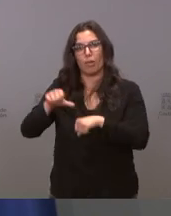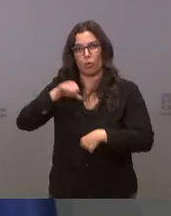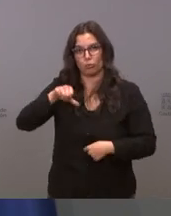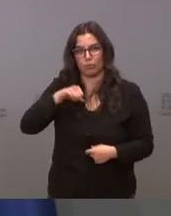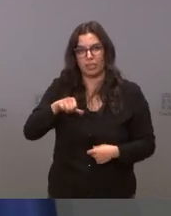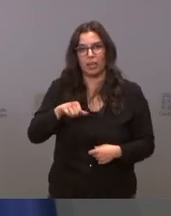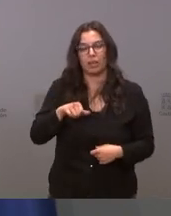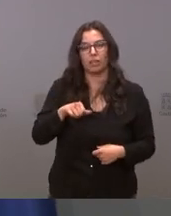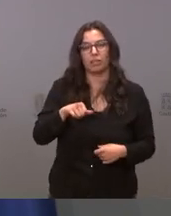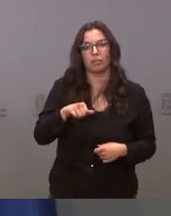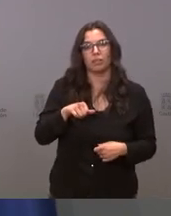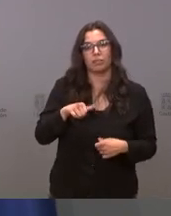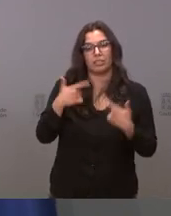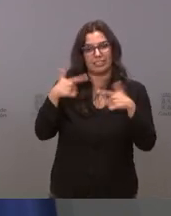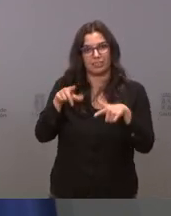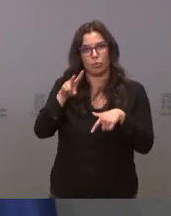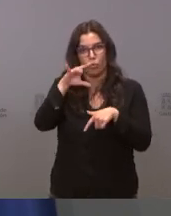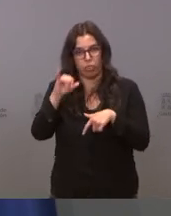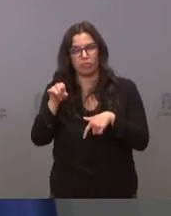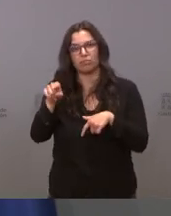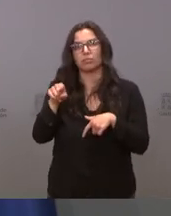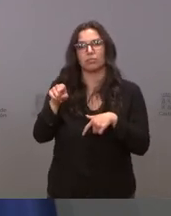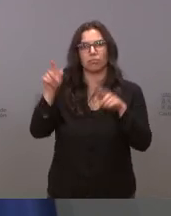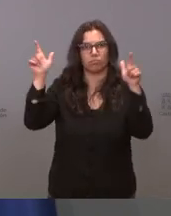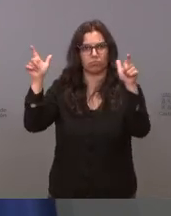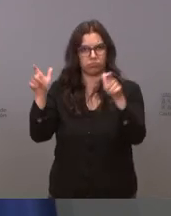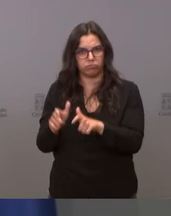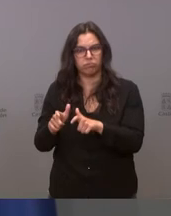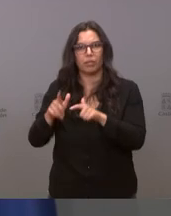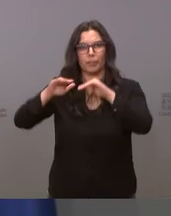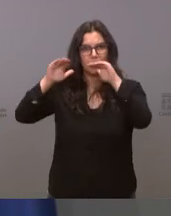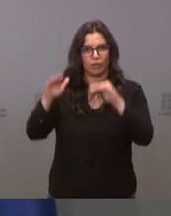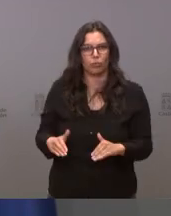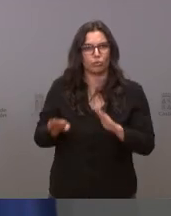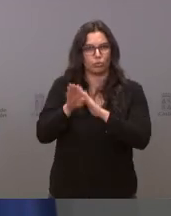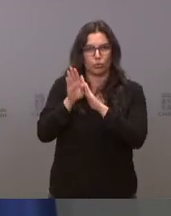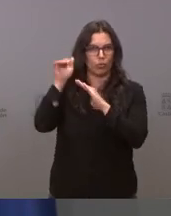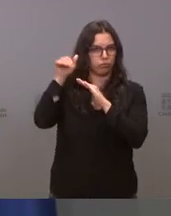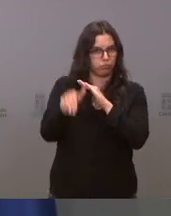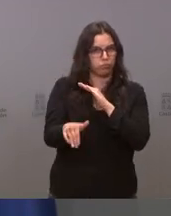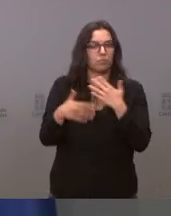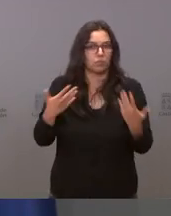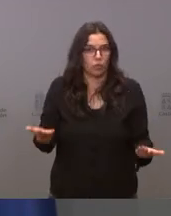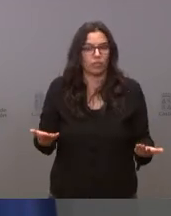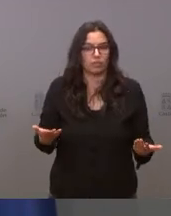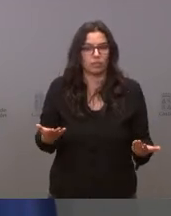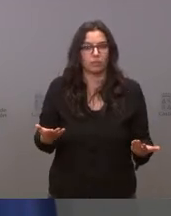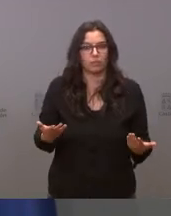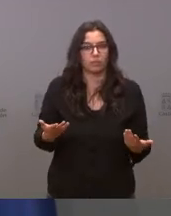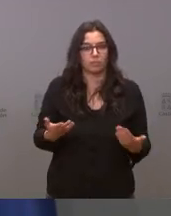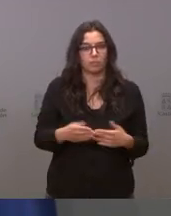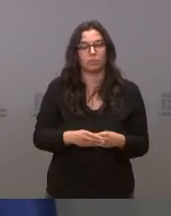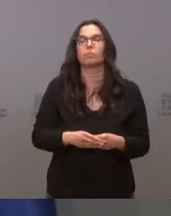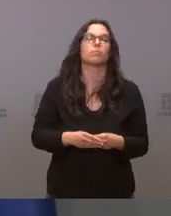la saturación de la UBI que sigue bajando y sigue bajando de manera continua y lo demás